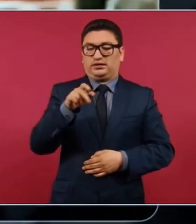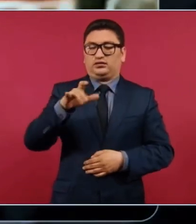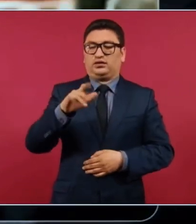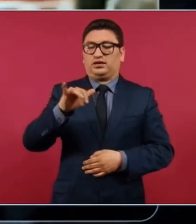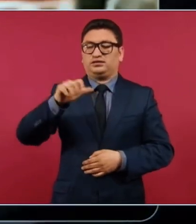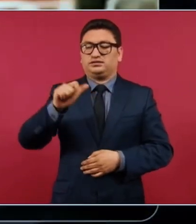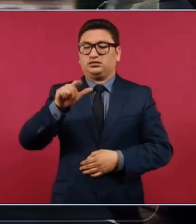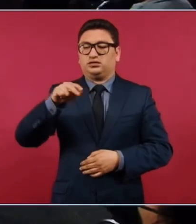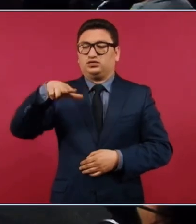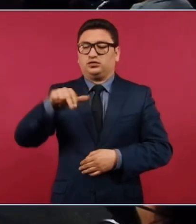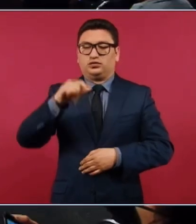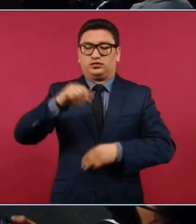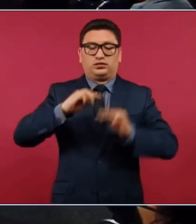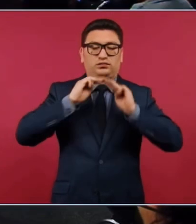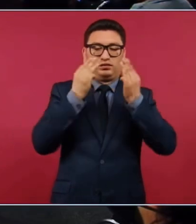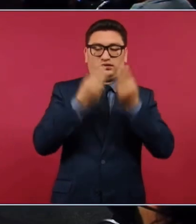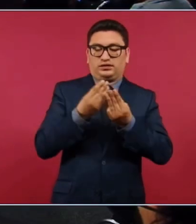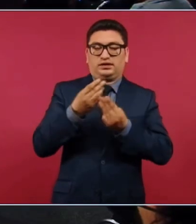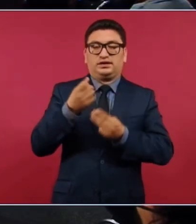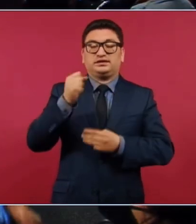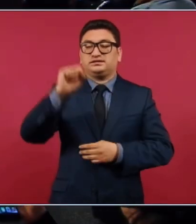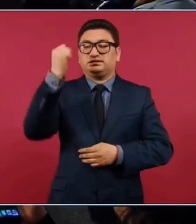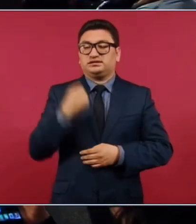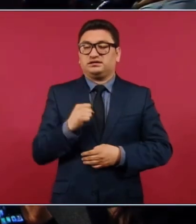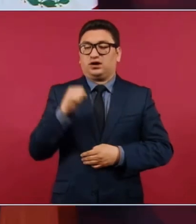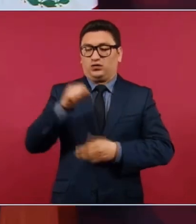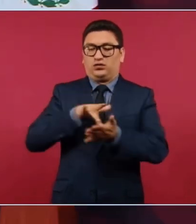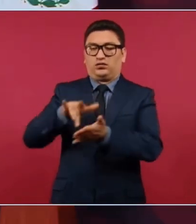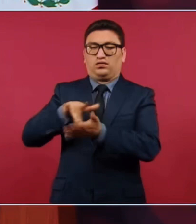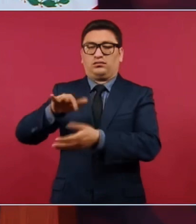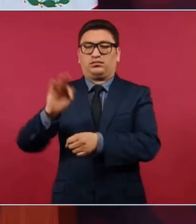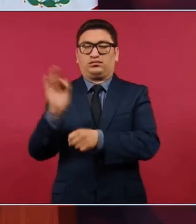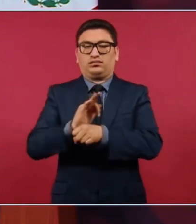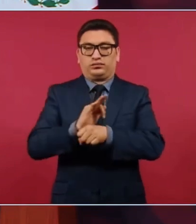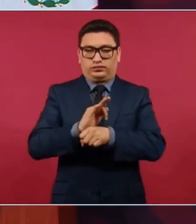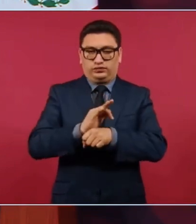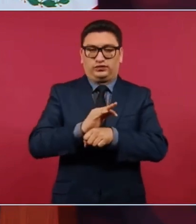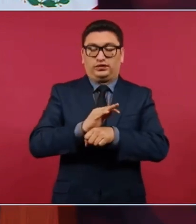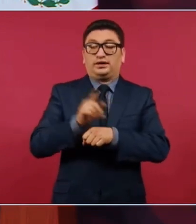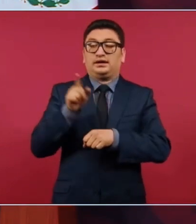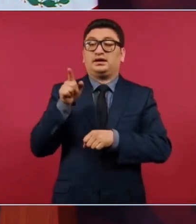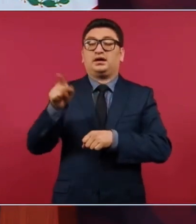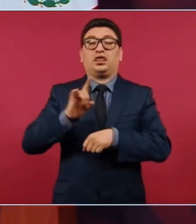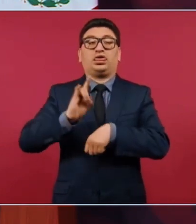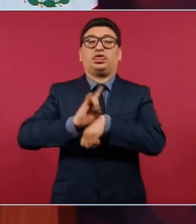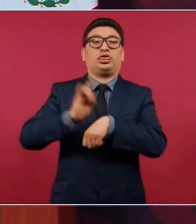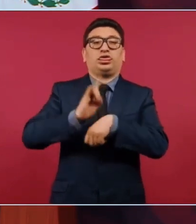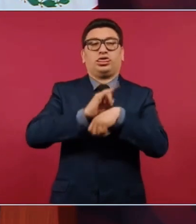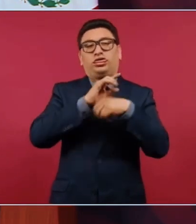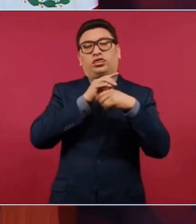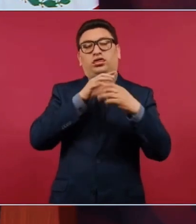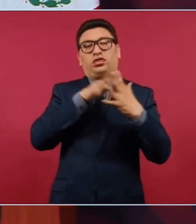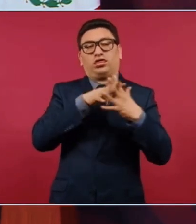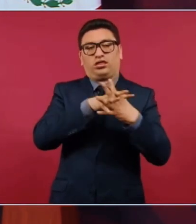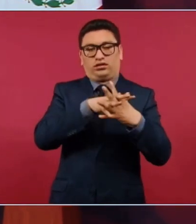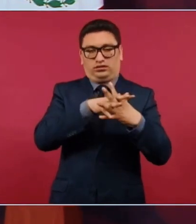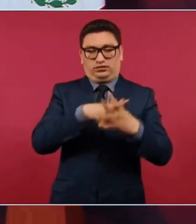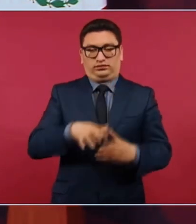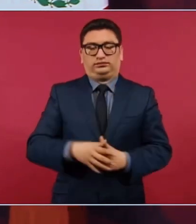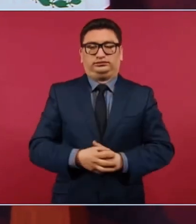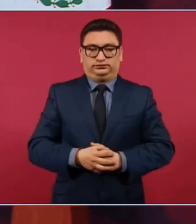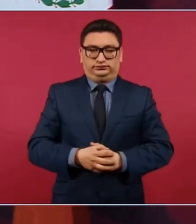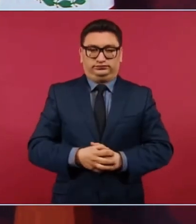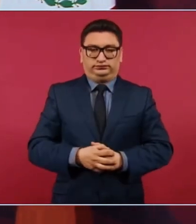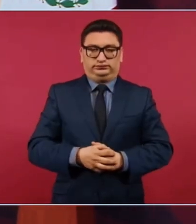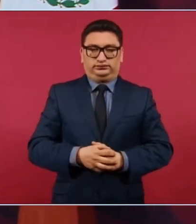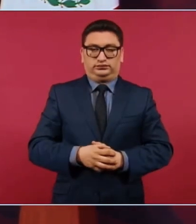millones de dólares del cártel de Sinaloa para protegerlo mientras simulaba combatirlo. En